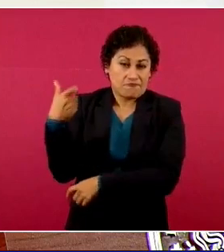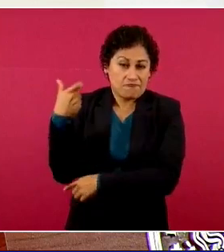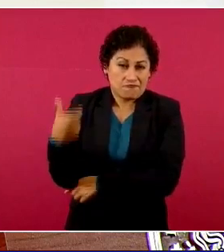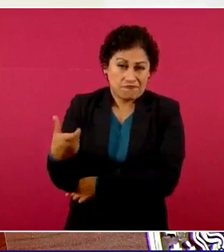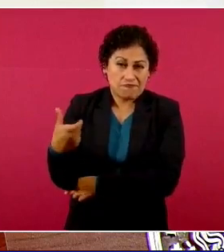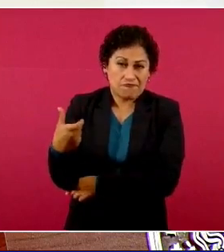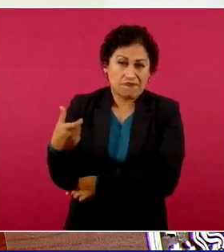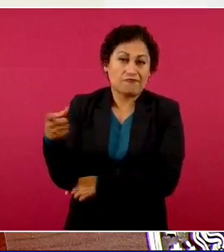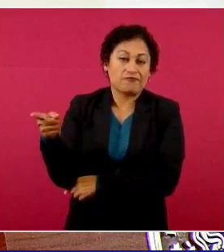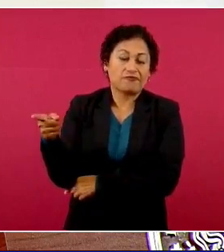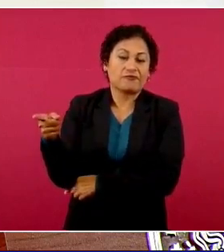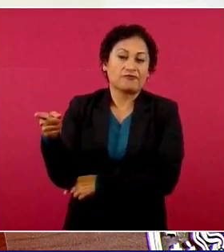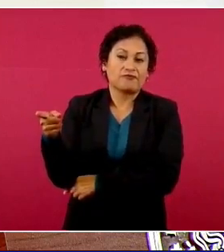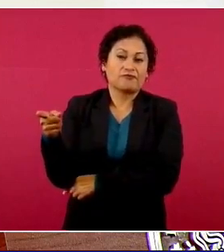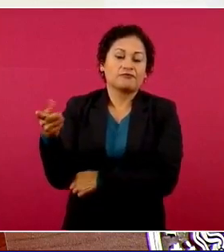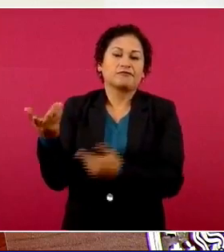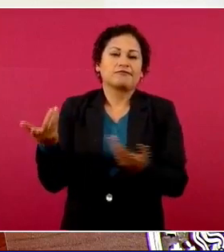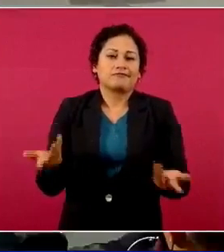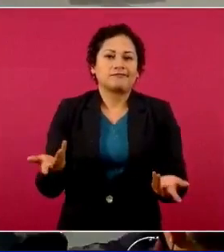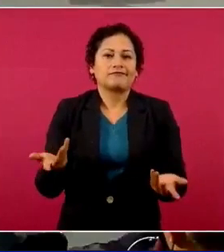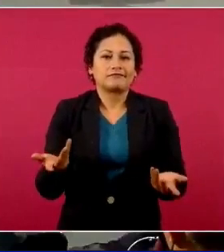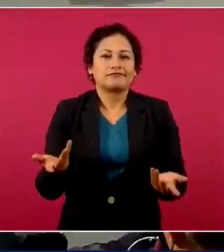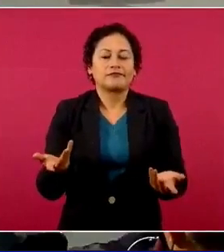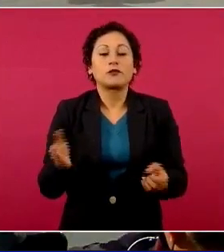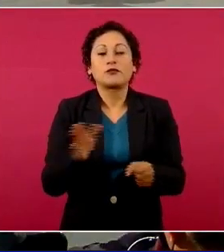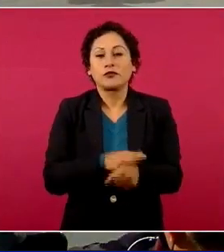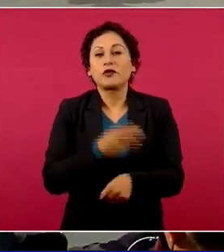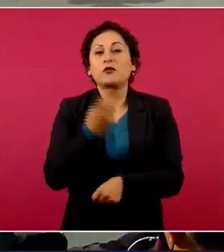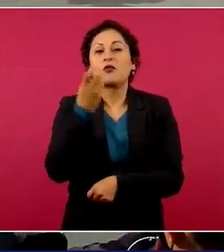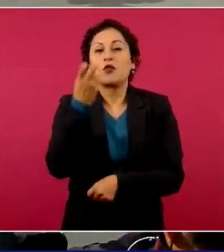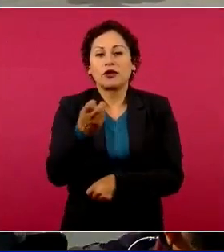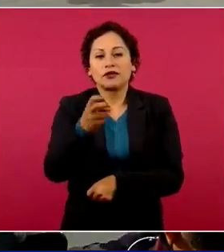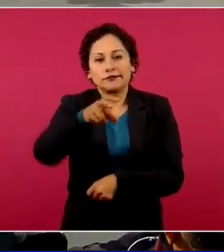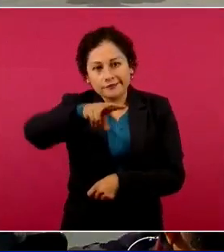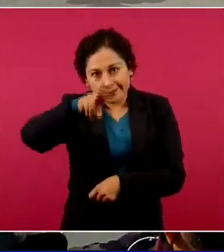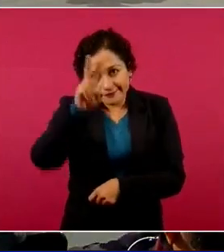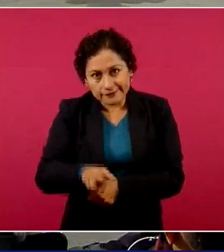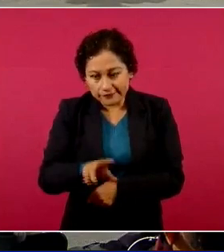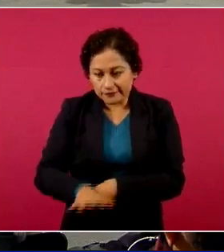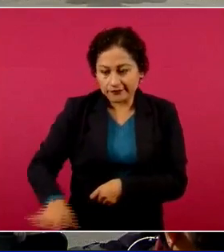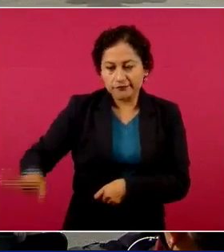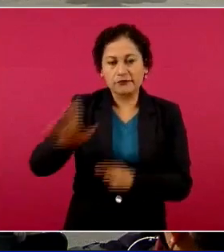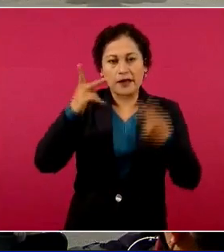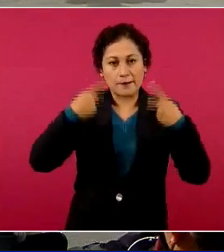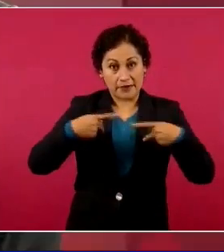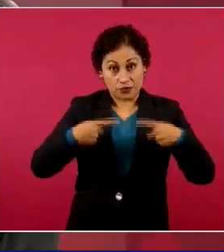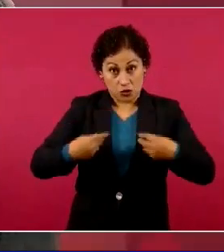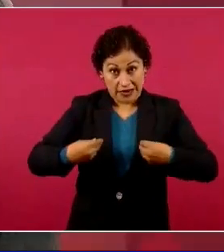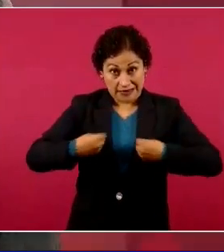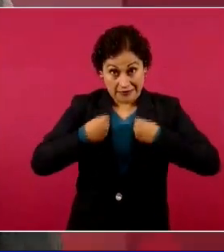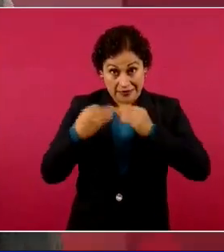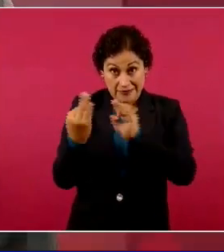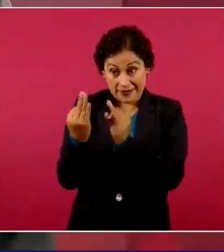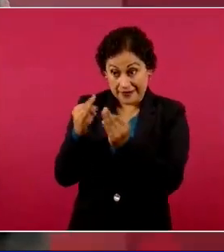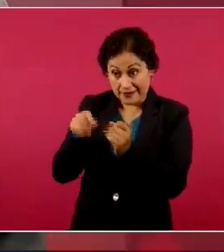Entonces, la gente sí está ayudando mucho y se les está